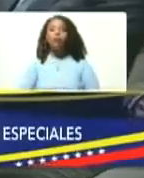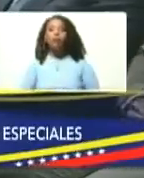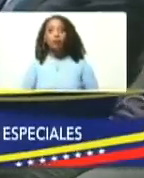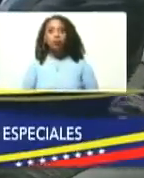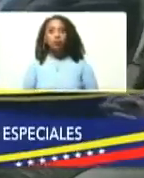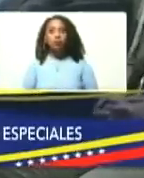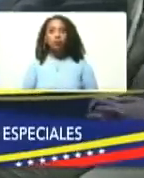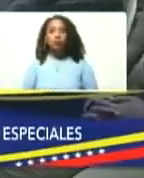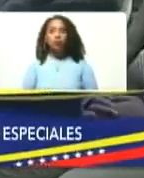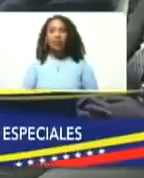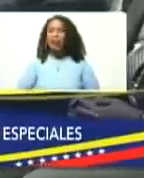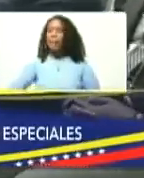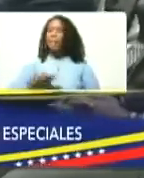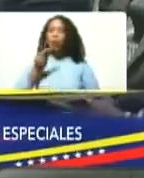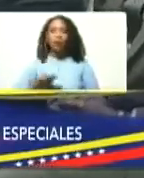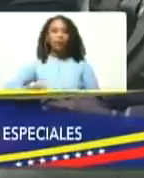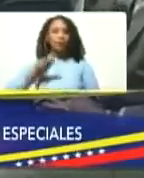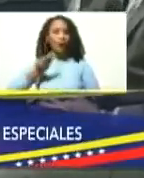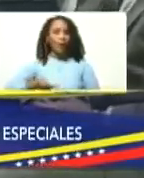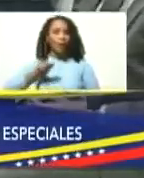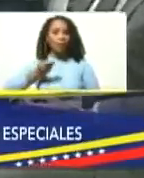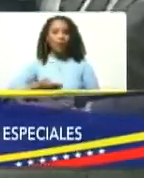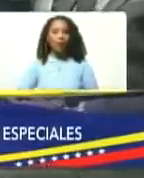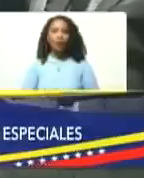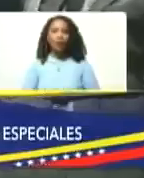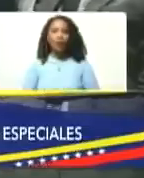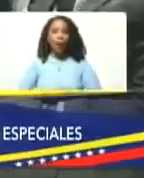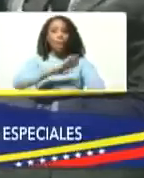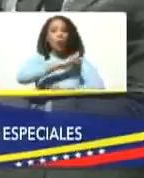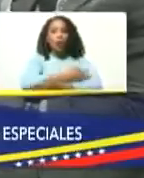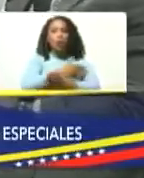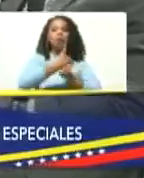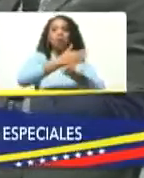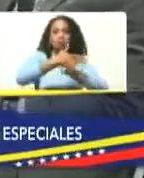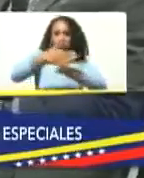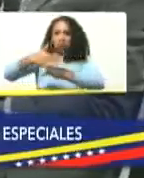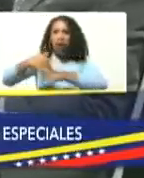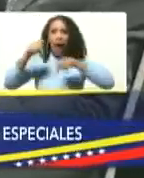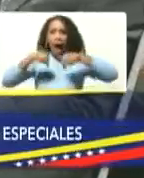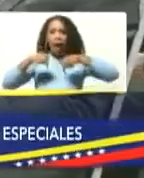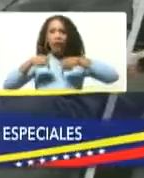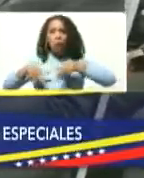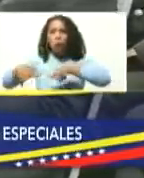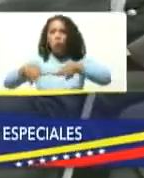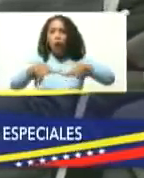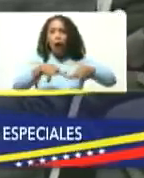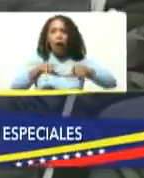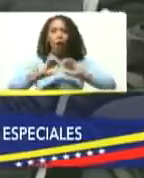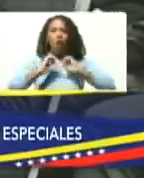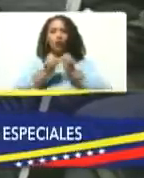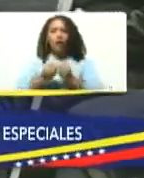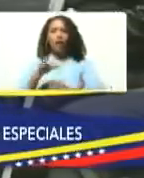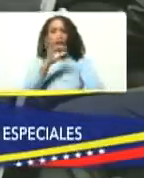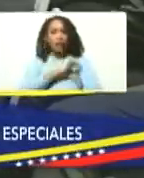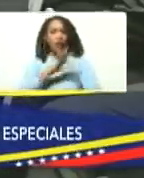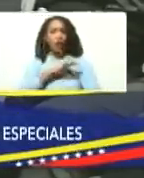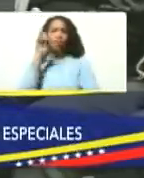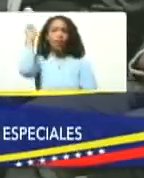muy importante el poder compartir estos espacios. Señores diputados,